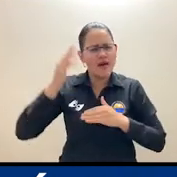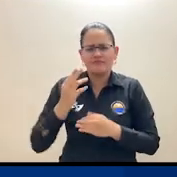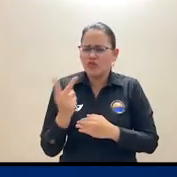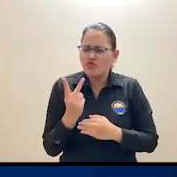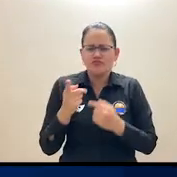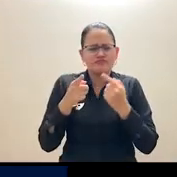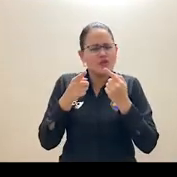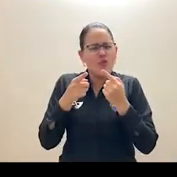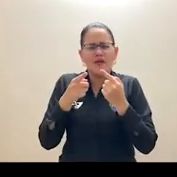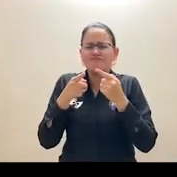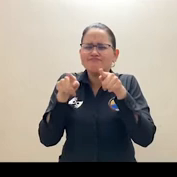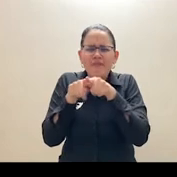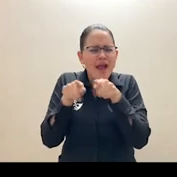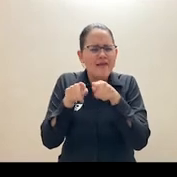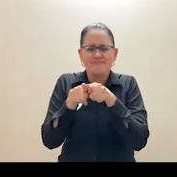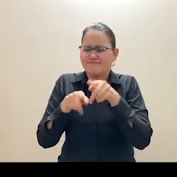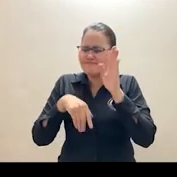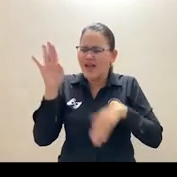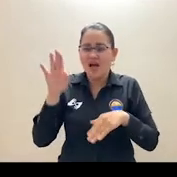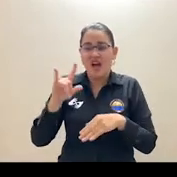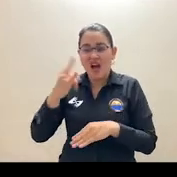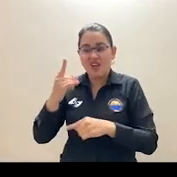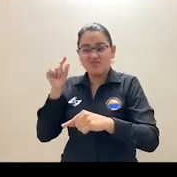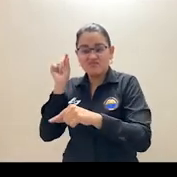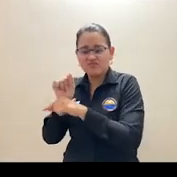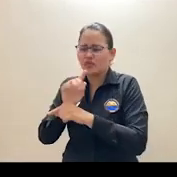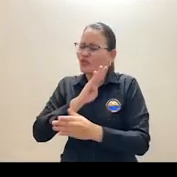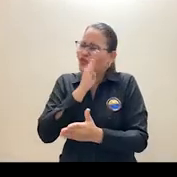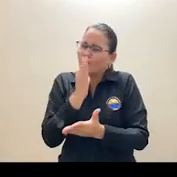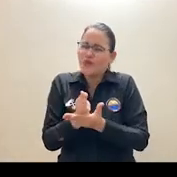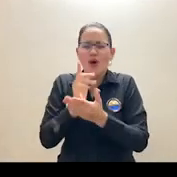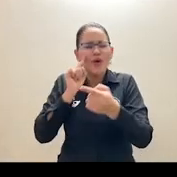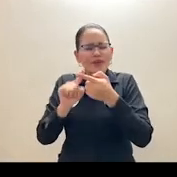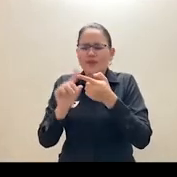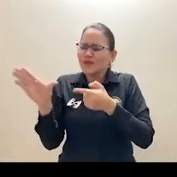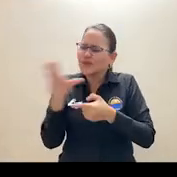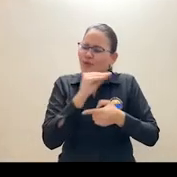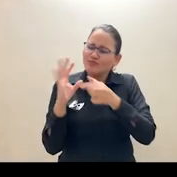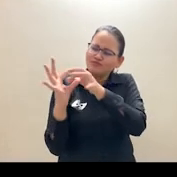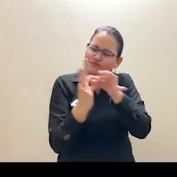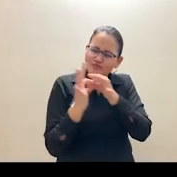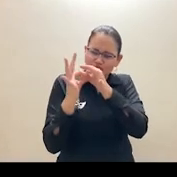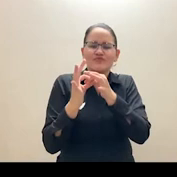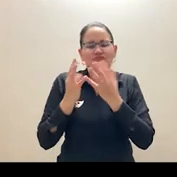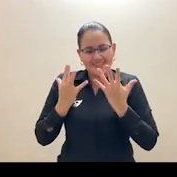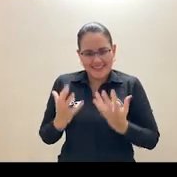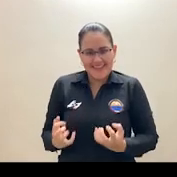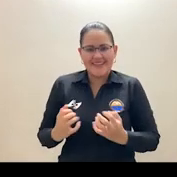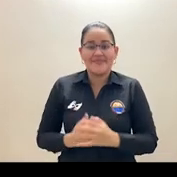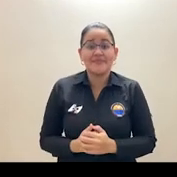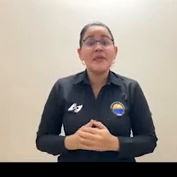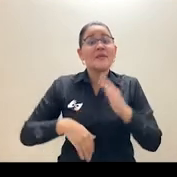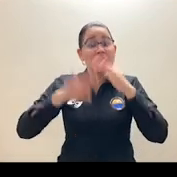crítica destructiva para un colega, para que algún día logremos la unión que tanto necesitamos. En esta ocasión, desde el